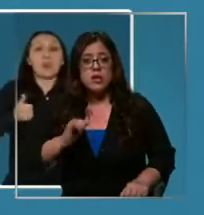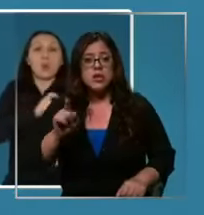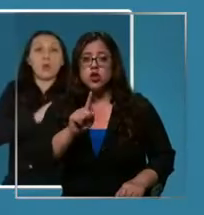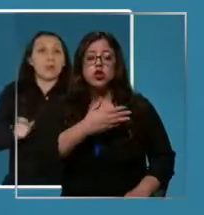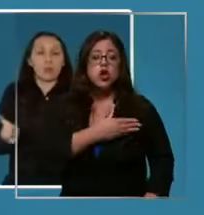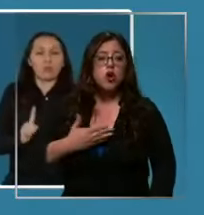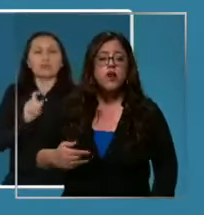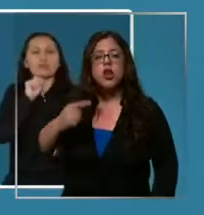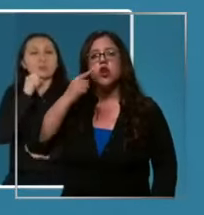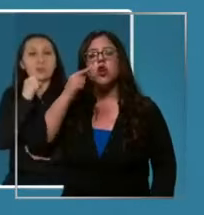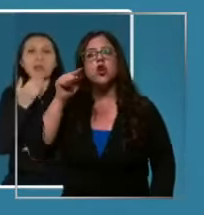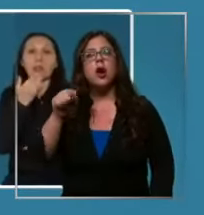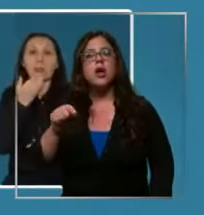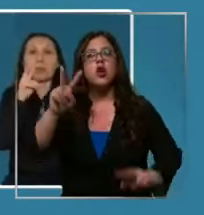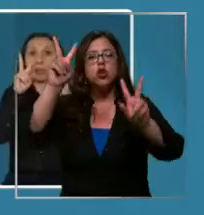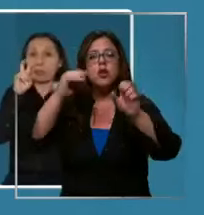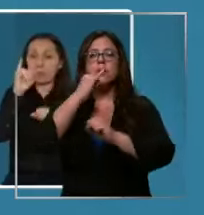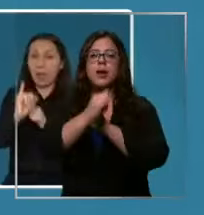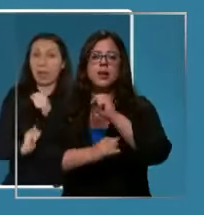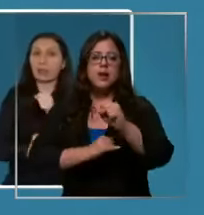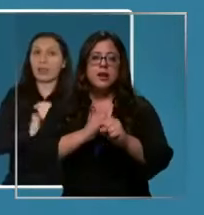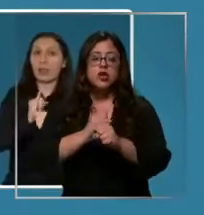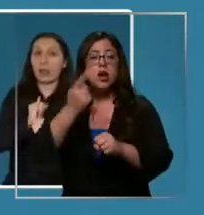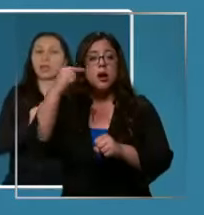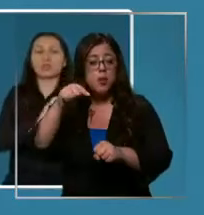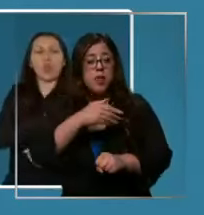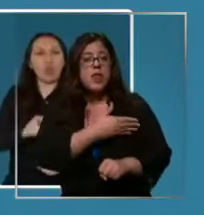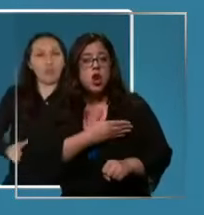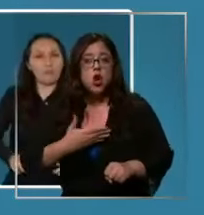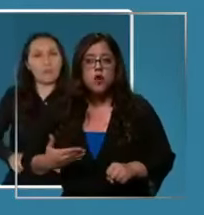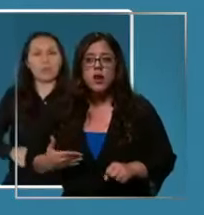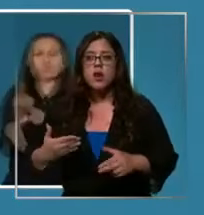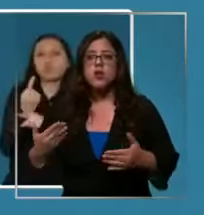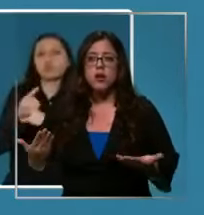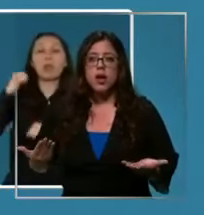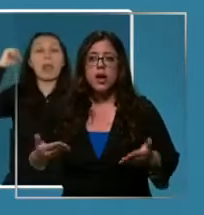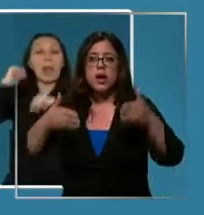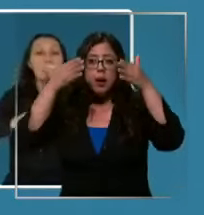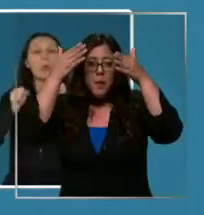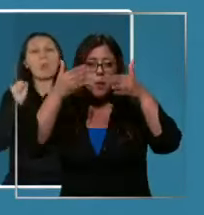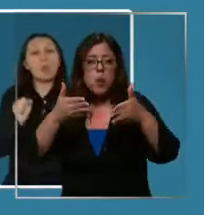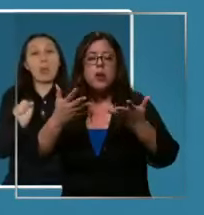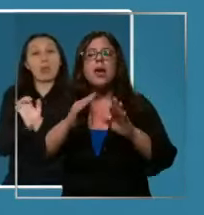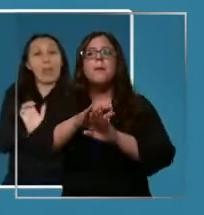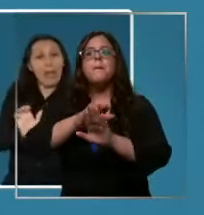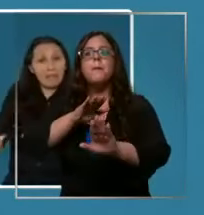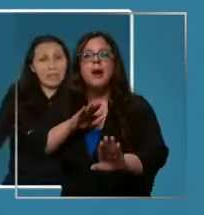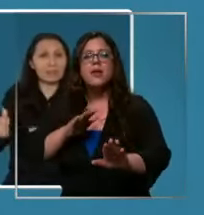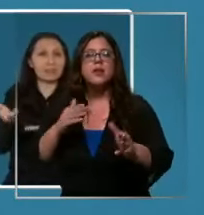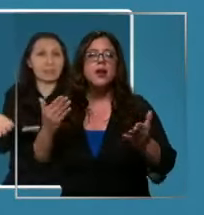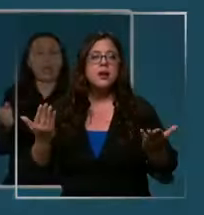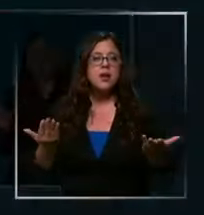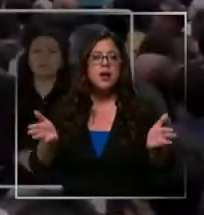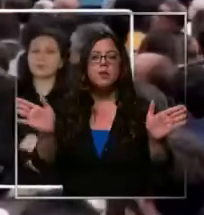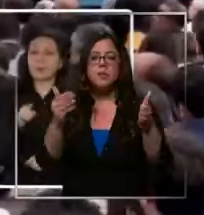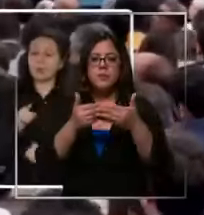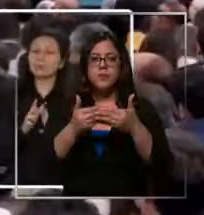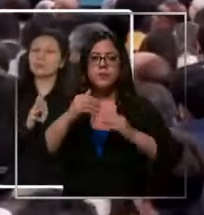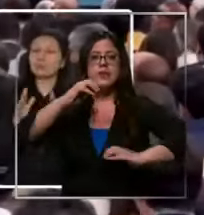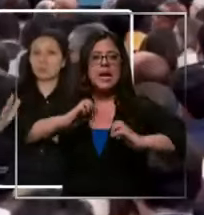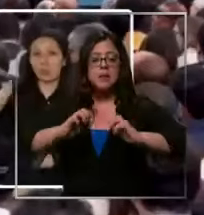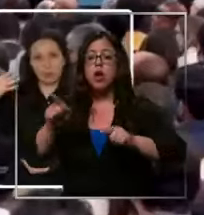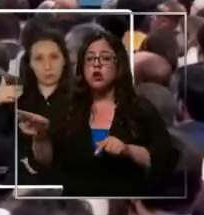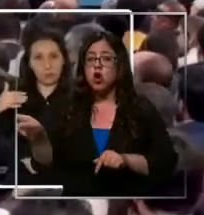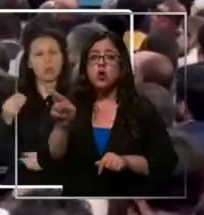gobierno, porque tiene que ver con cuestiones internacionales, pero desde el gobierno estamos poniendo todo el énfasis para poder evitar justamente el cierre de la misma. Así